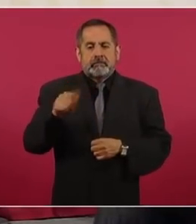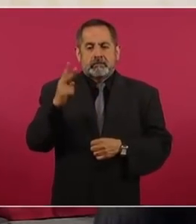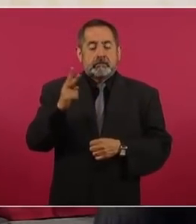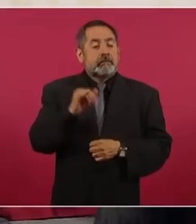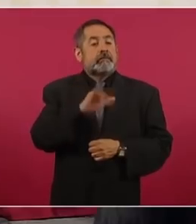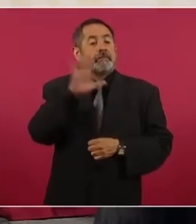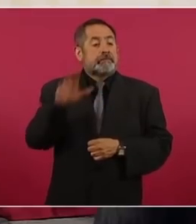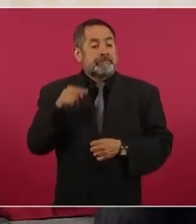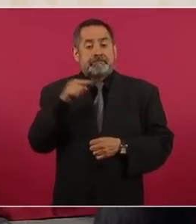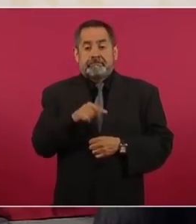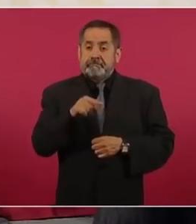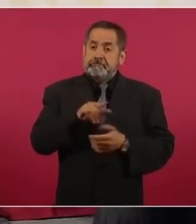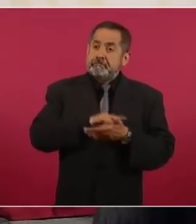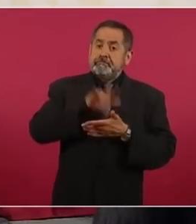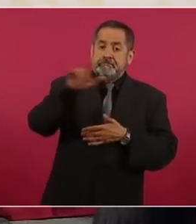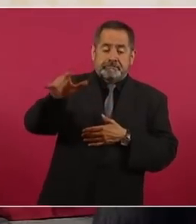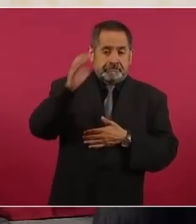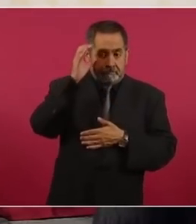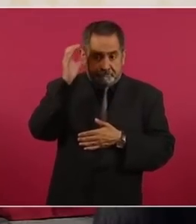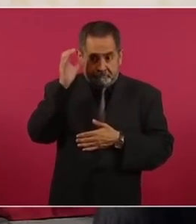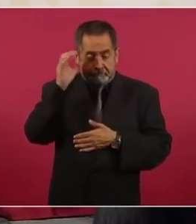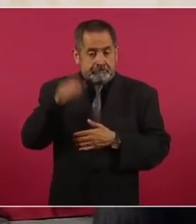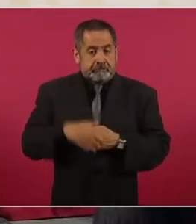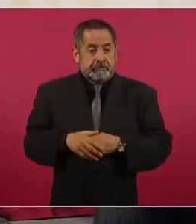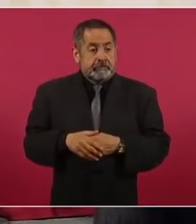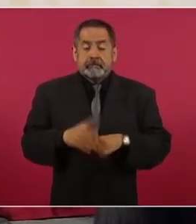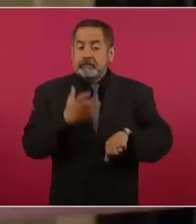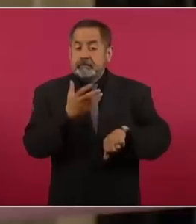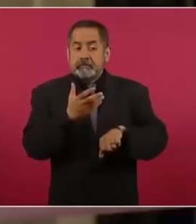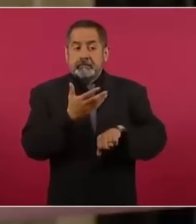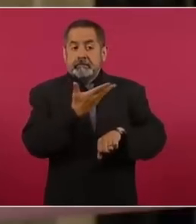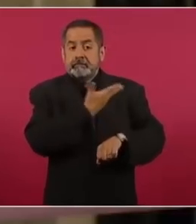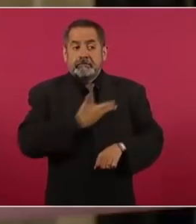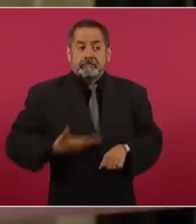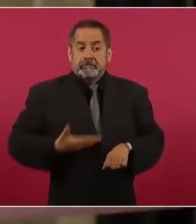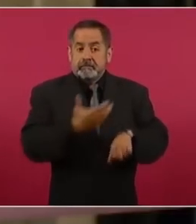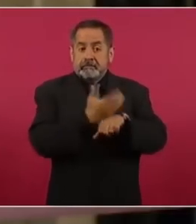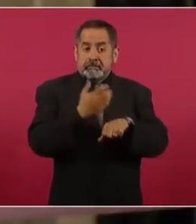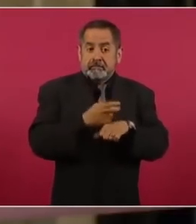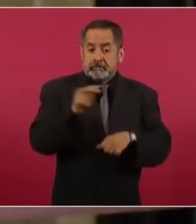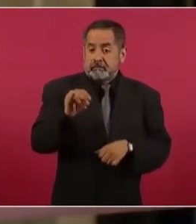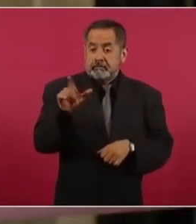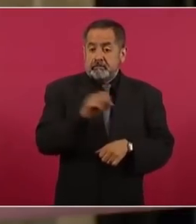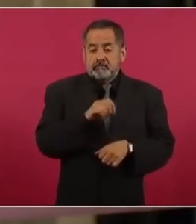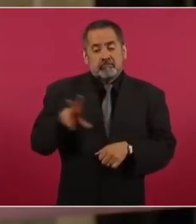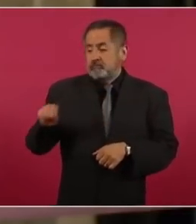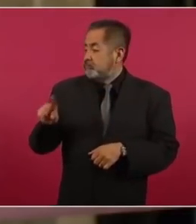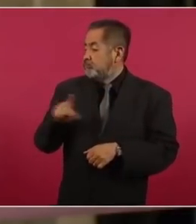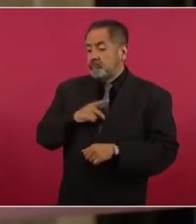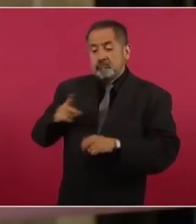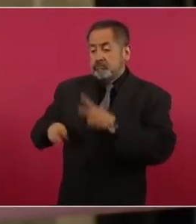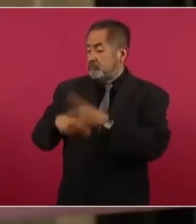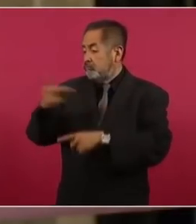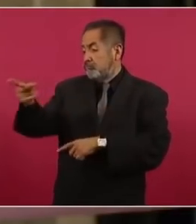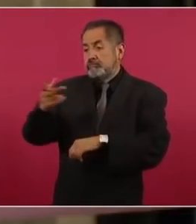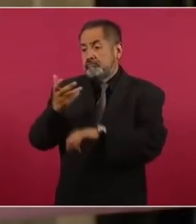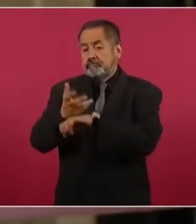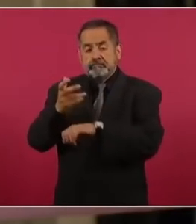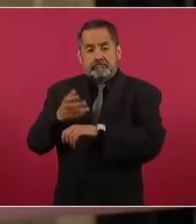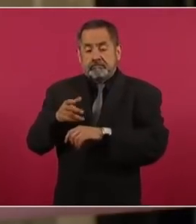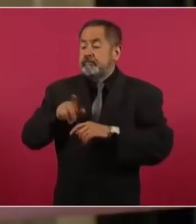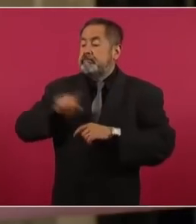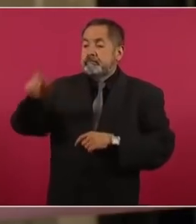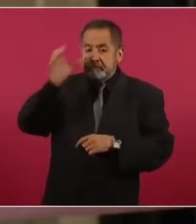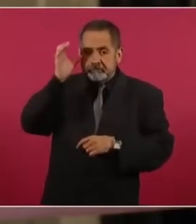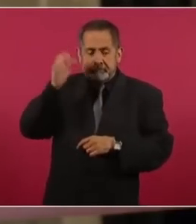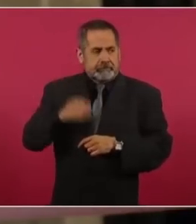China y los Estados Unidos, presidente Nixon, se oponían y le hicieron ver que no era conveniente, que no querían. Y